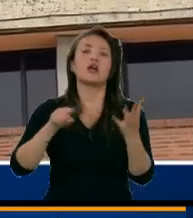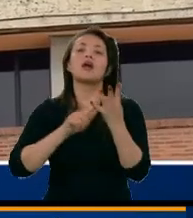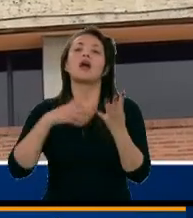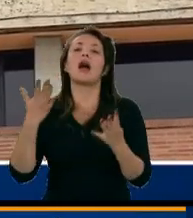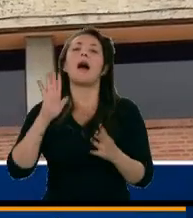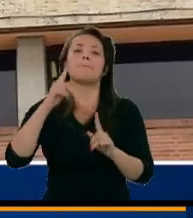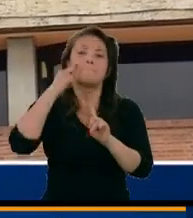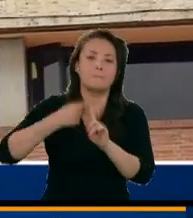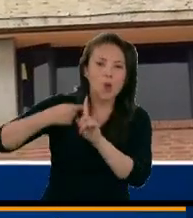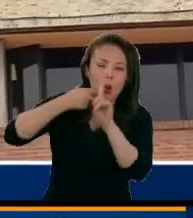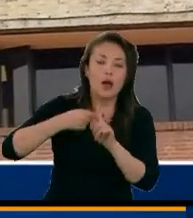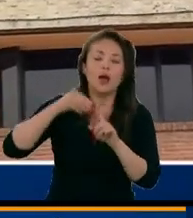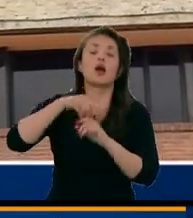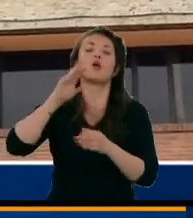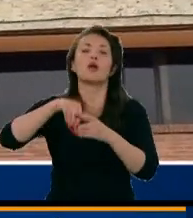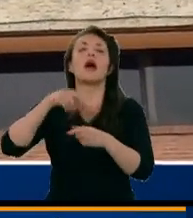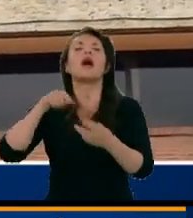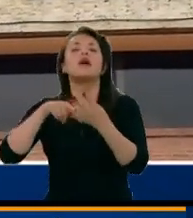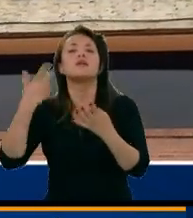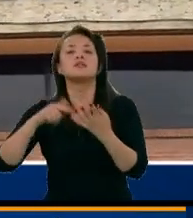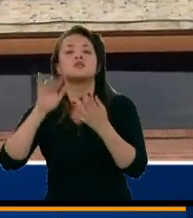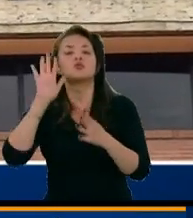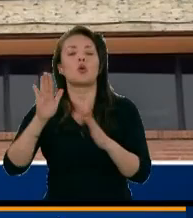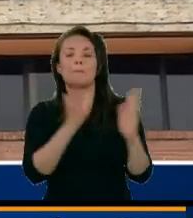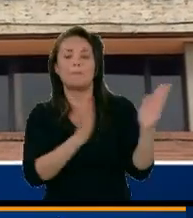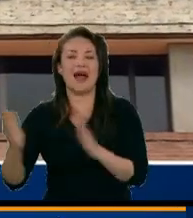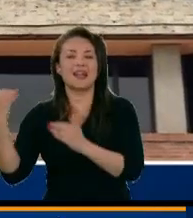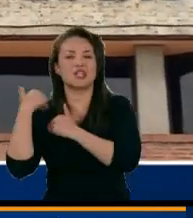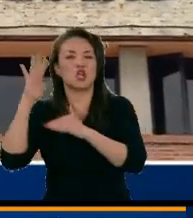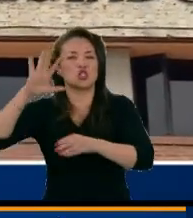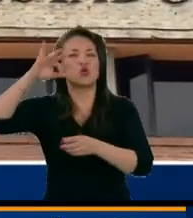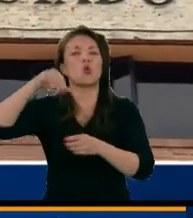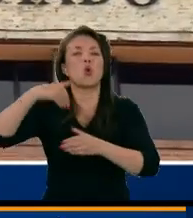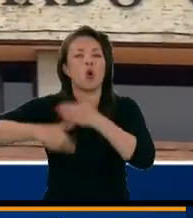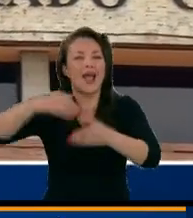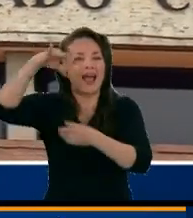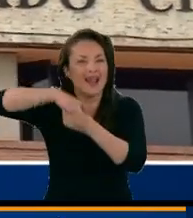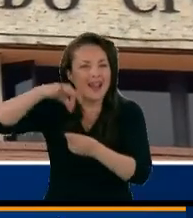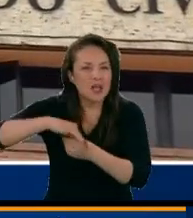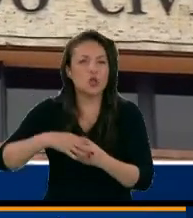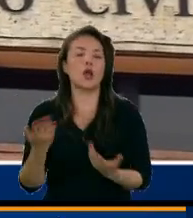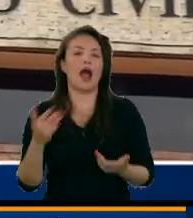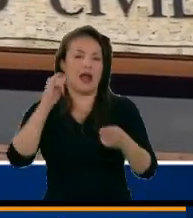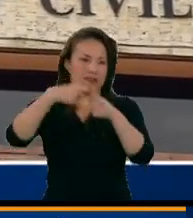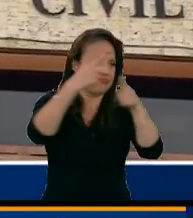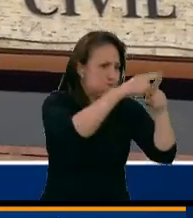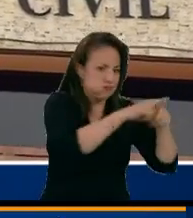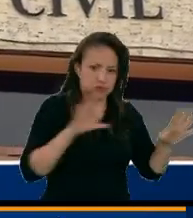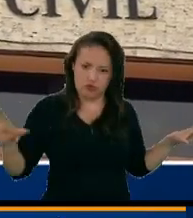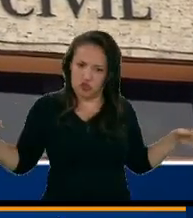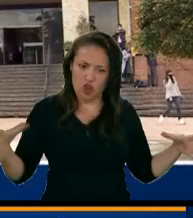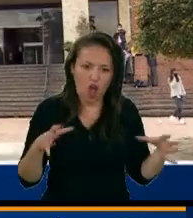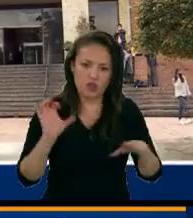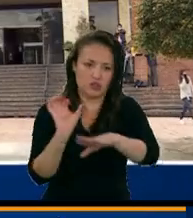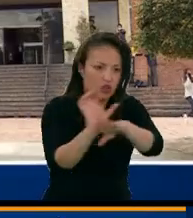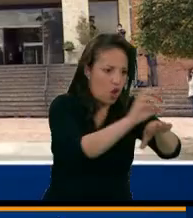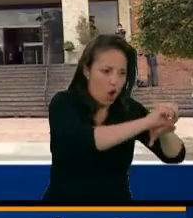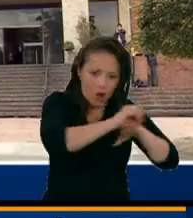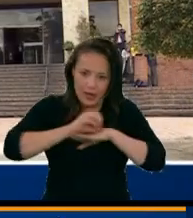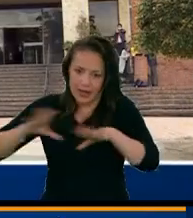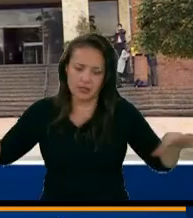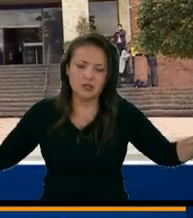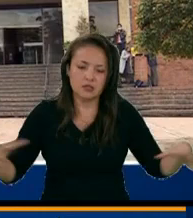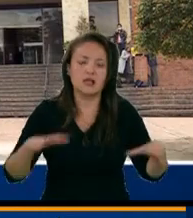Unidad Nacional de Planeación, Registraduría, Consejo Nacional Electoral. Entonces, ya hay un plan. ¿Qué es lo que empieza a partir del 29